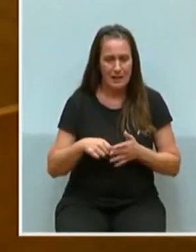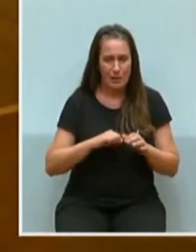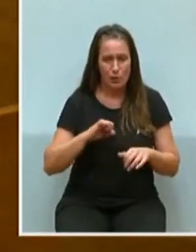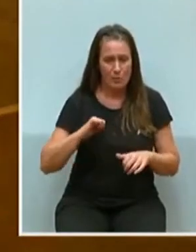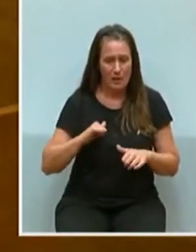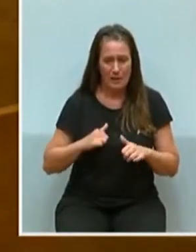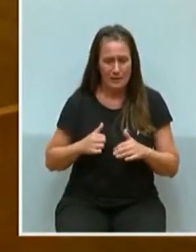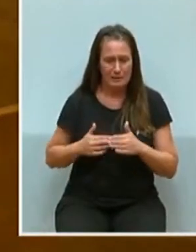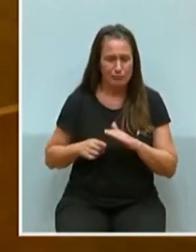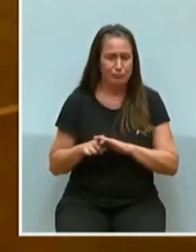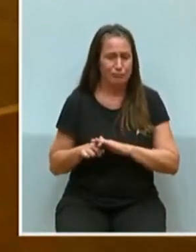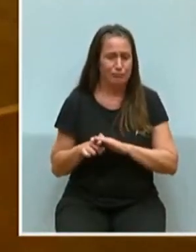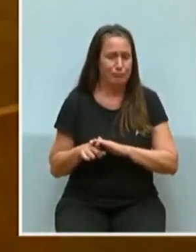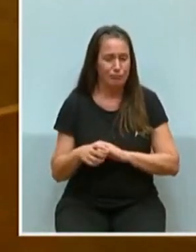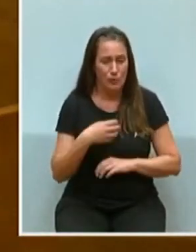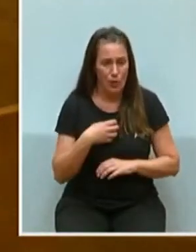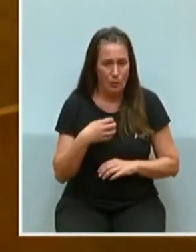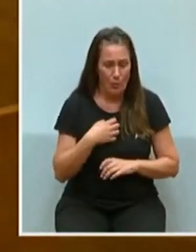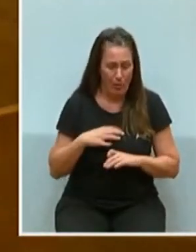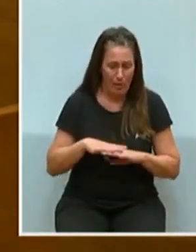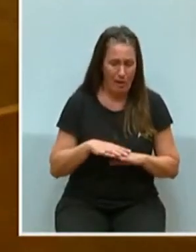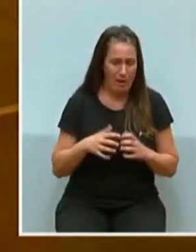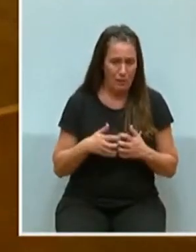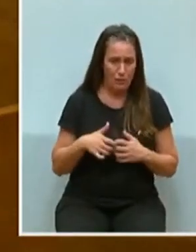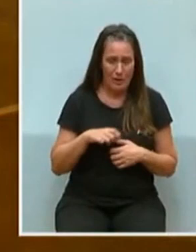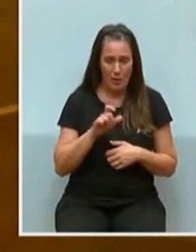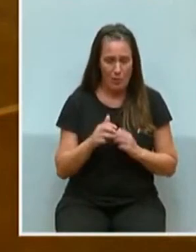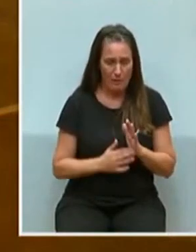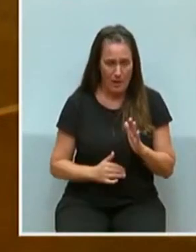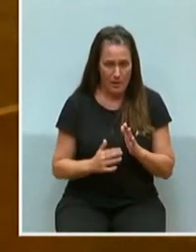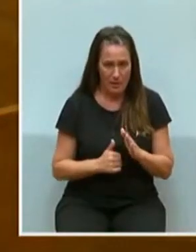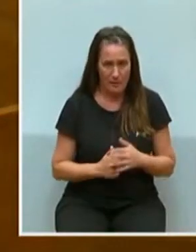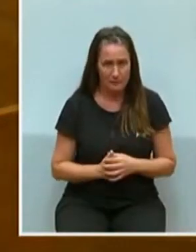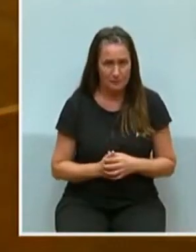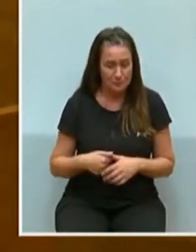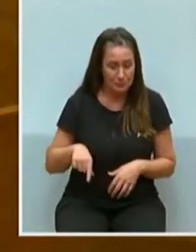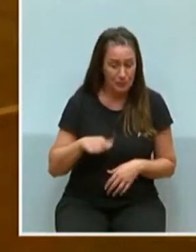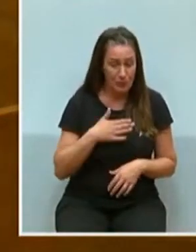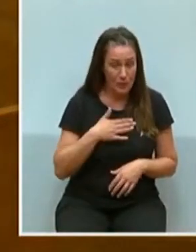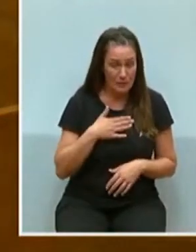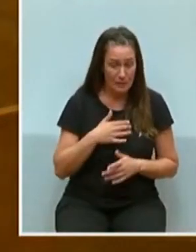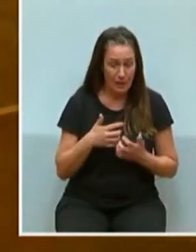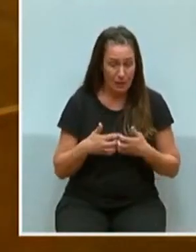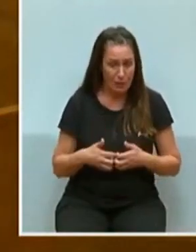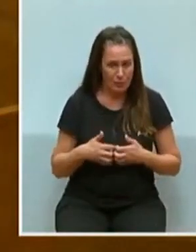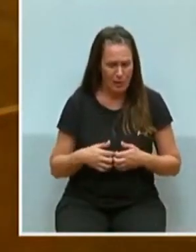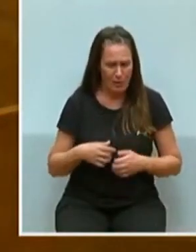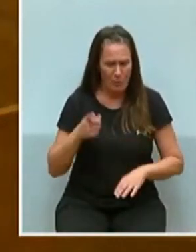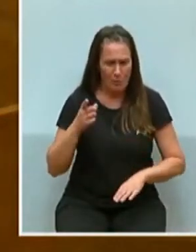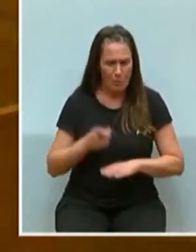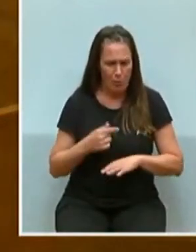crecimiento y el desarrollo del tejido industrial en la comunidad valenciana. Nuestra industria sufre unas imposiciones